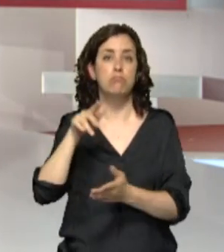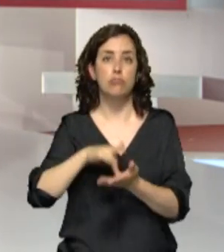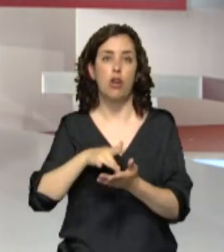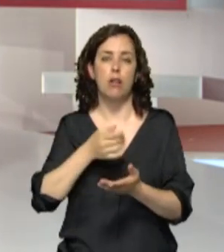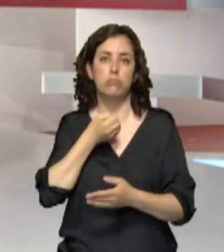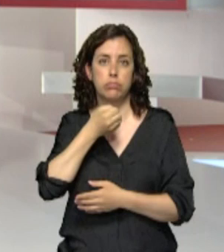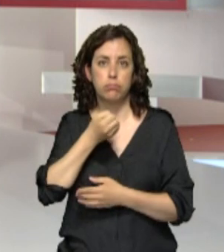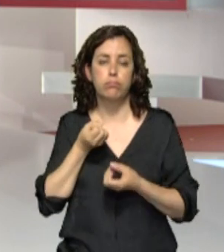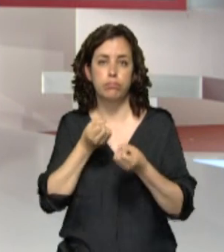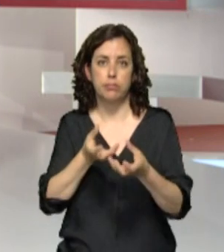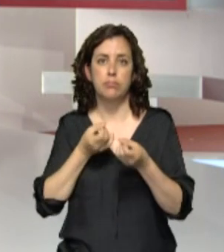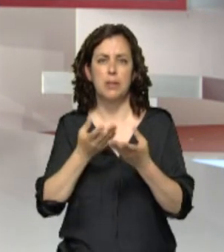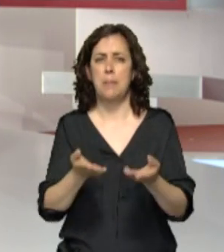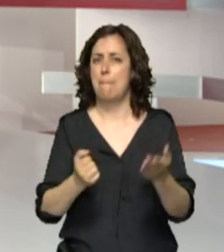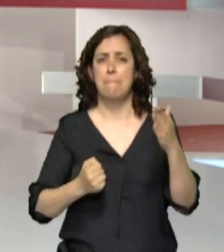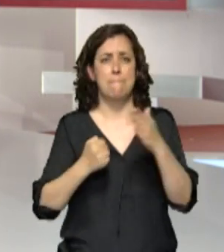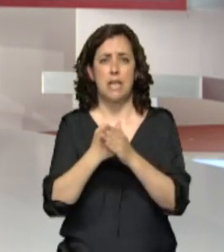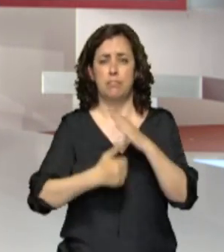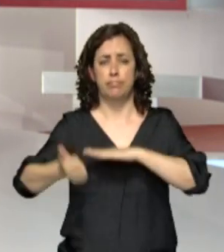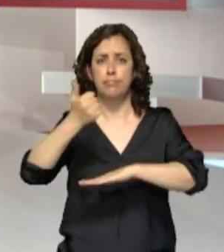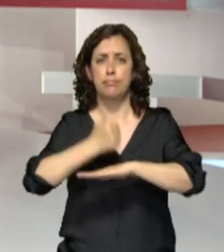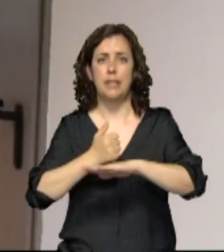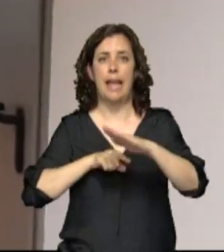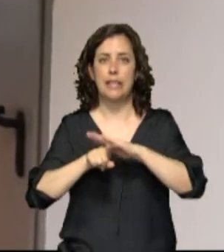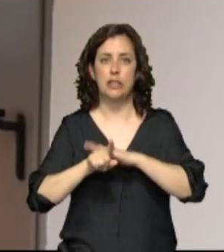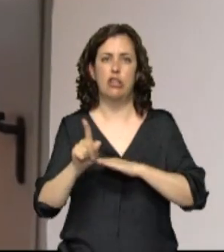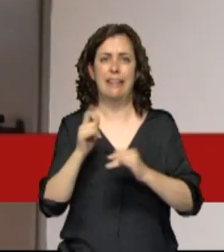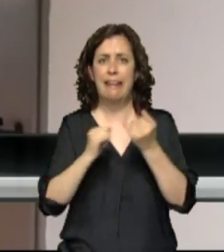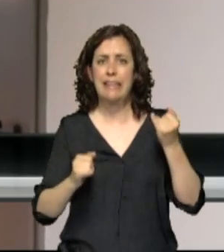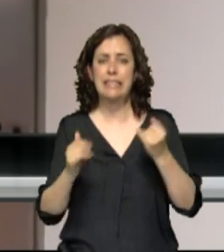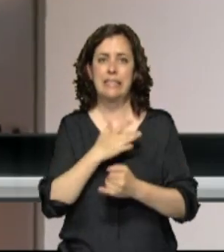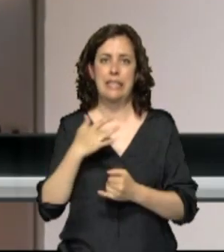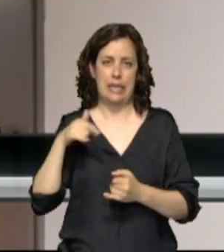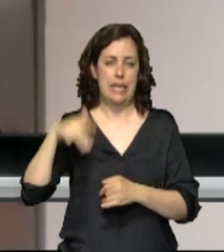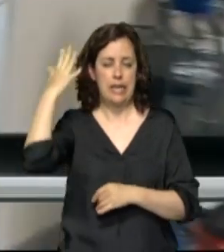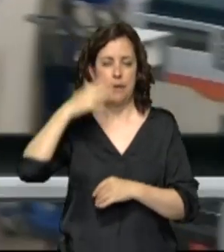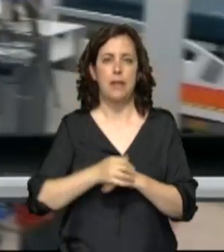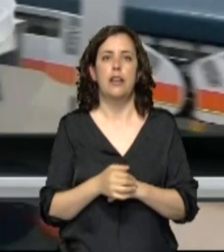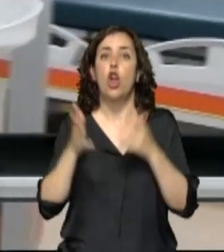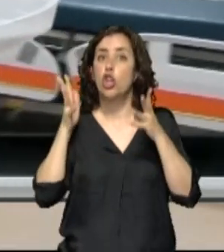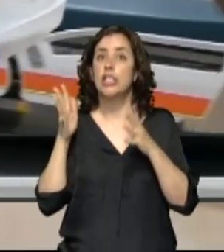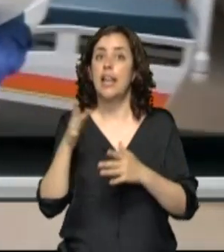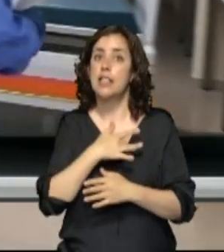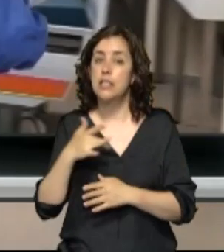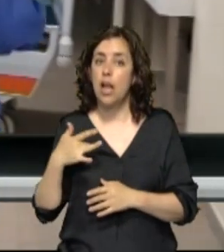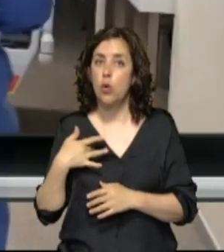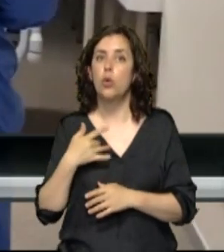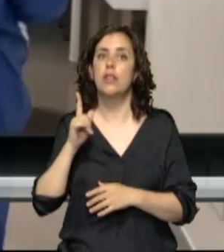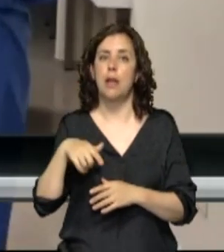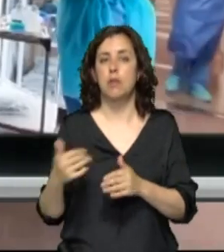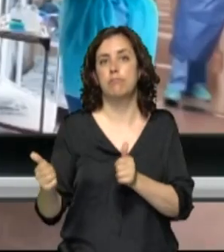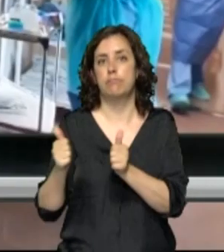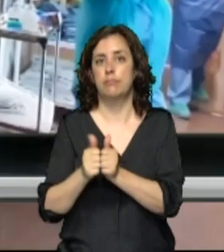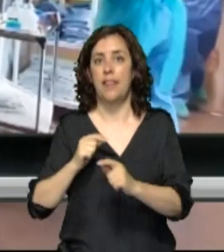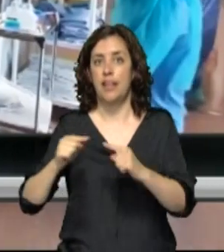responsables de la gestión de la crisis sanitaria en Navarra. La consejera de Salud Santos Indurain y su mano derecha, el